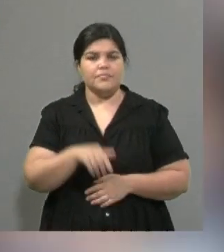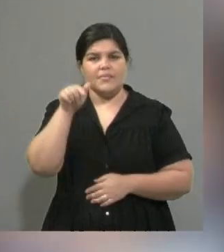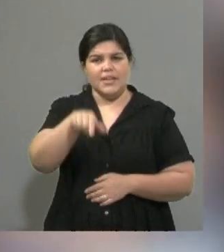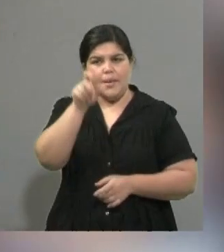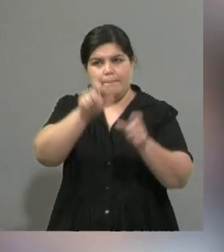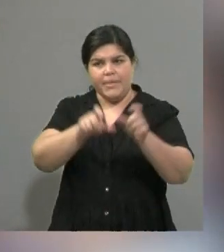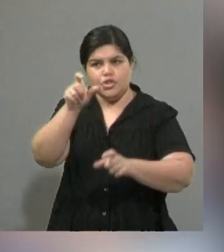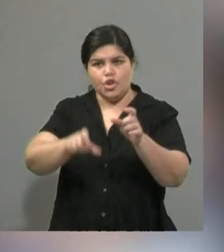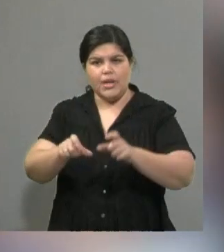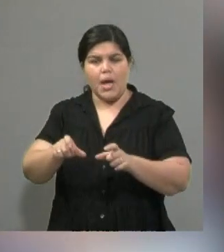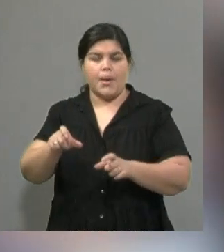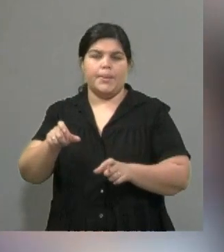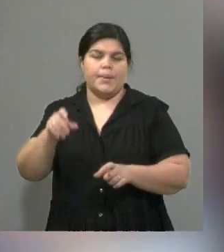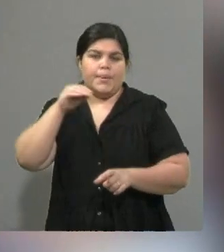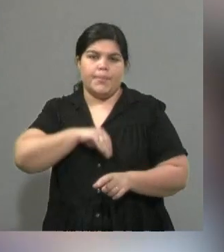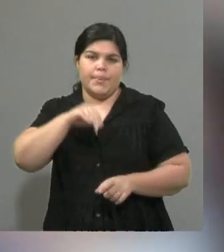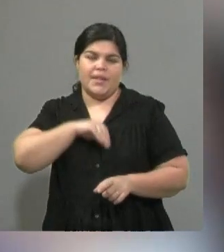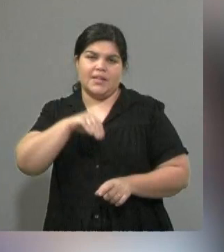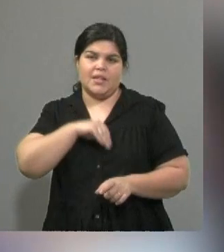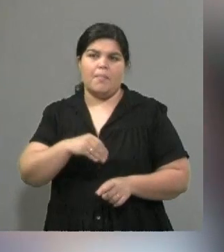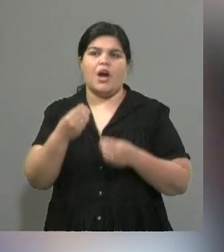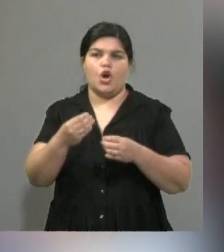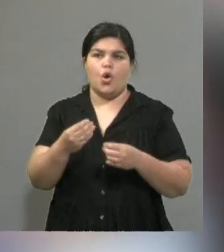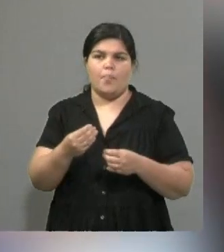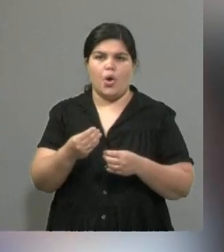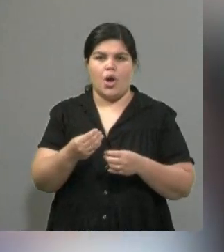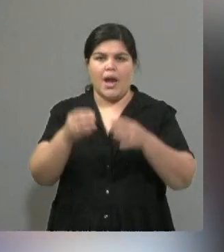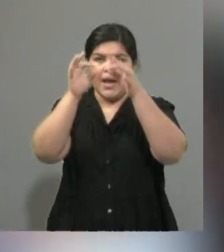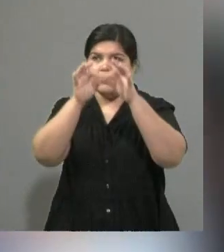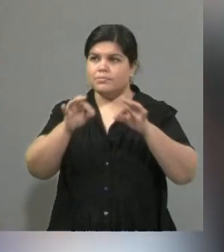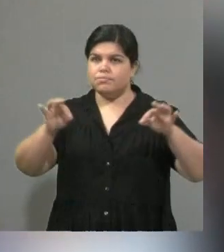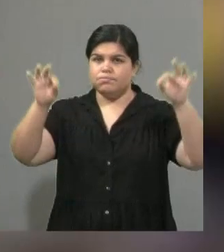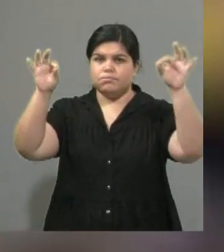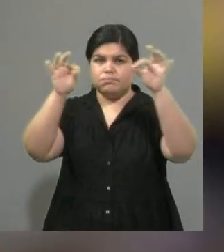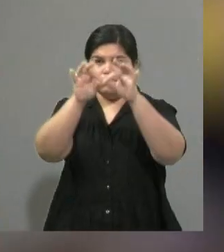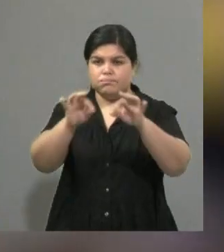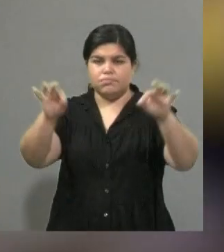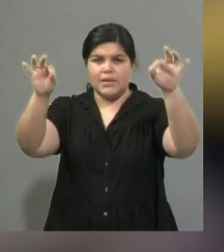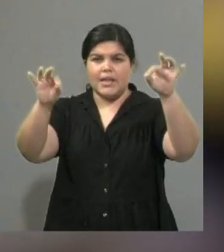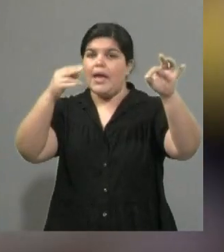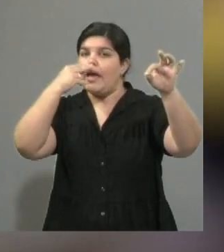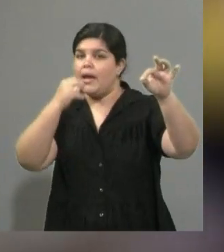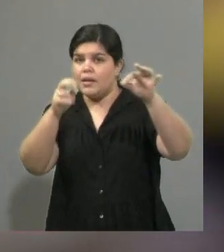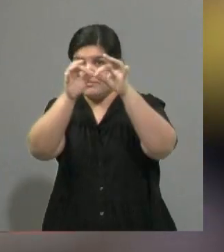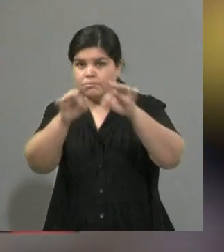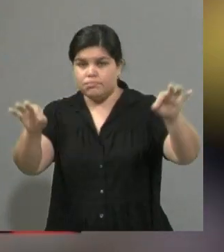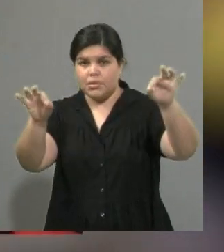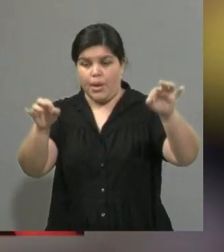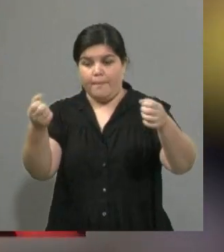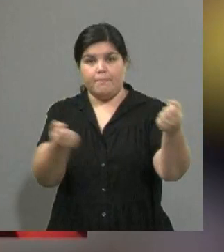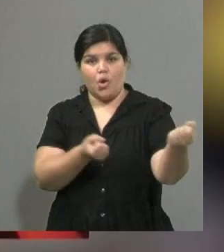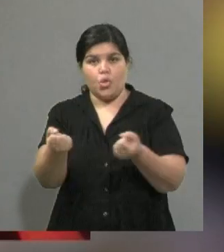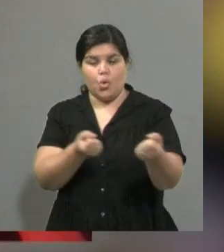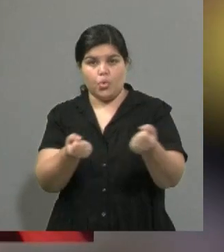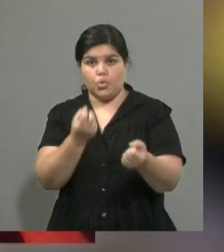digamos, sin querer, en casos de accidentes con cables acerados que estaban en la calle y que estos dos conductores